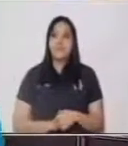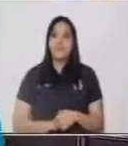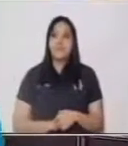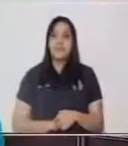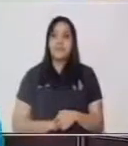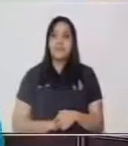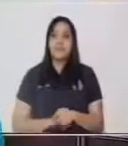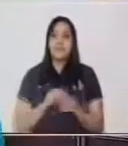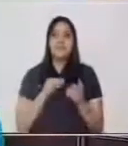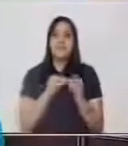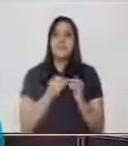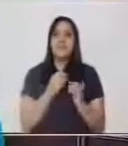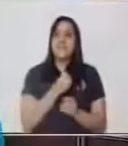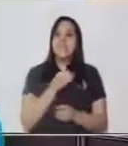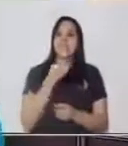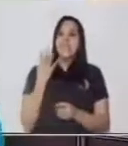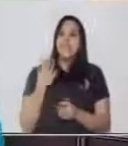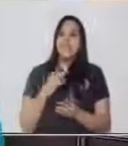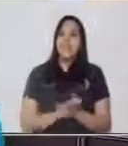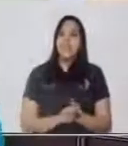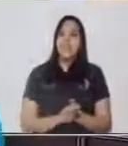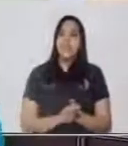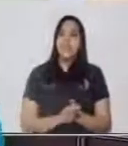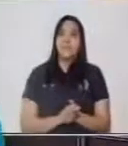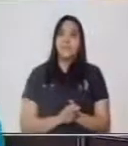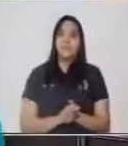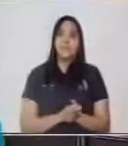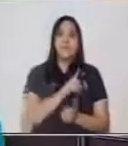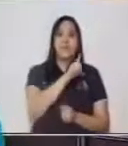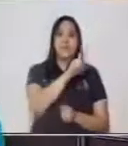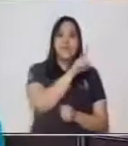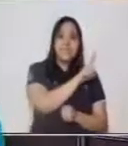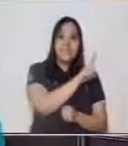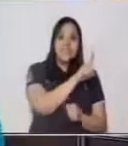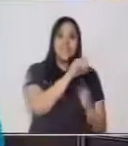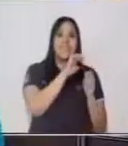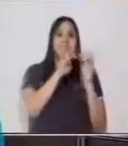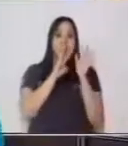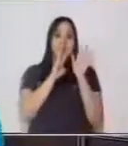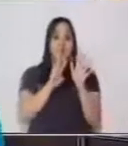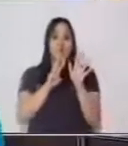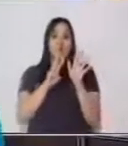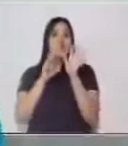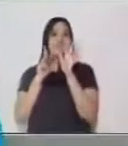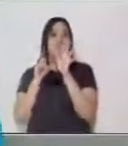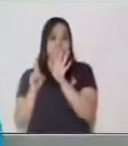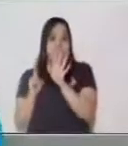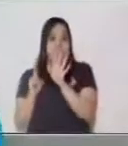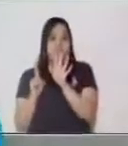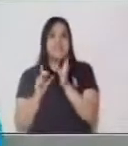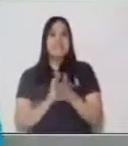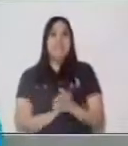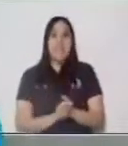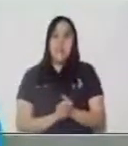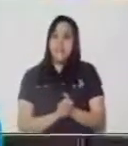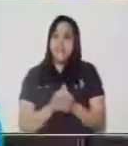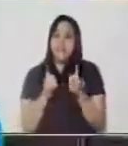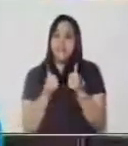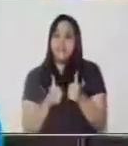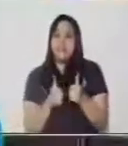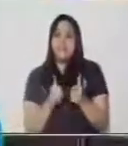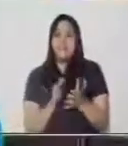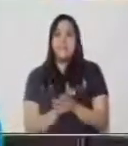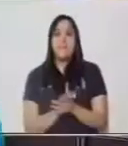es el número 186. Muy bien.